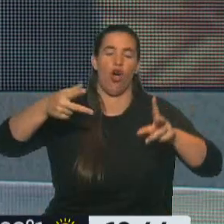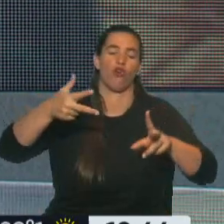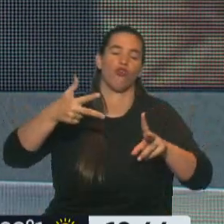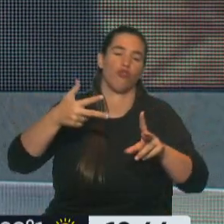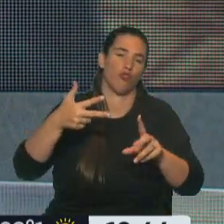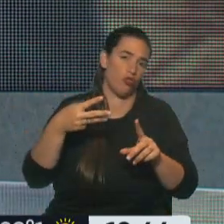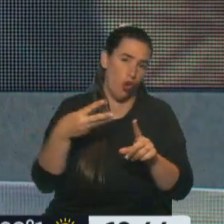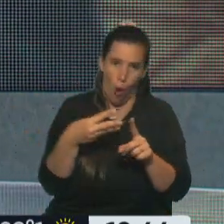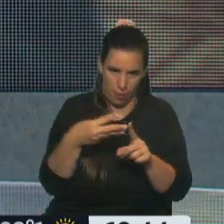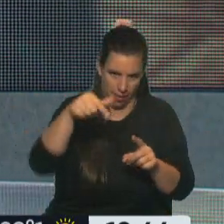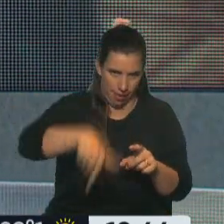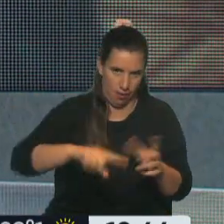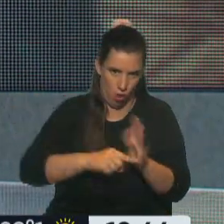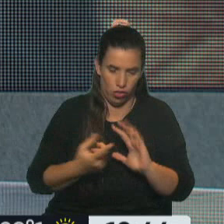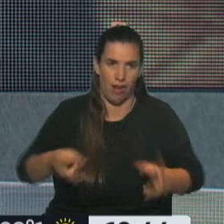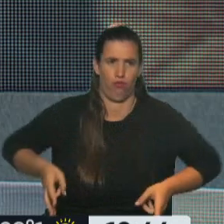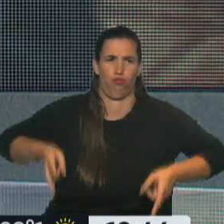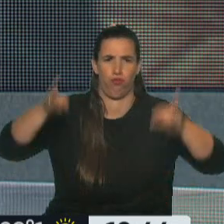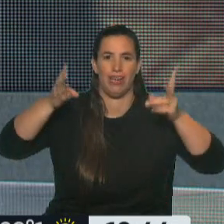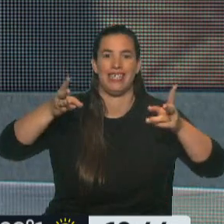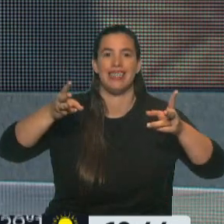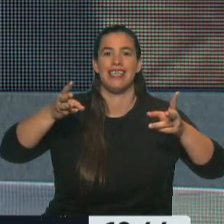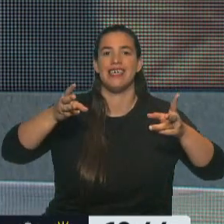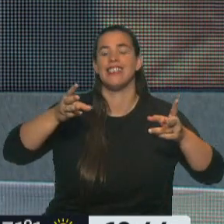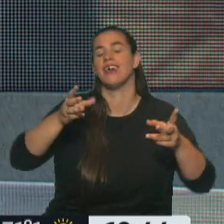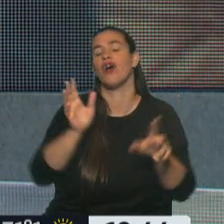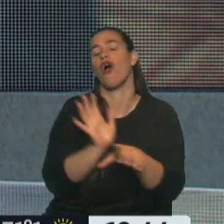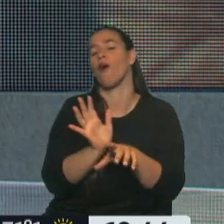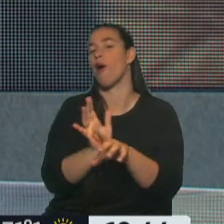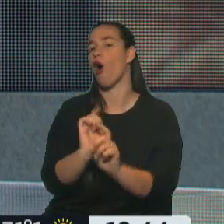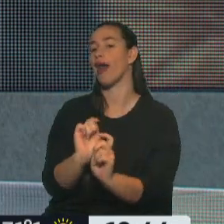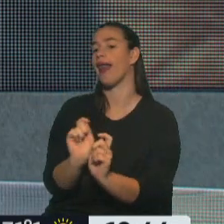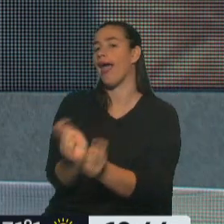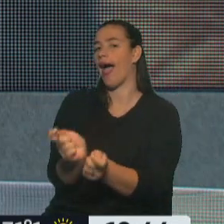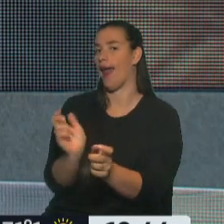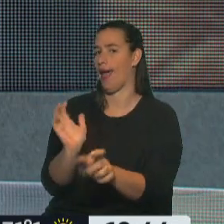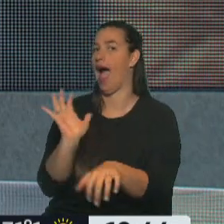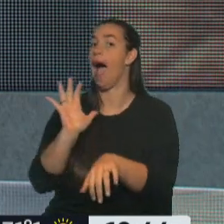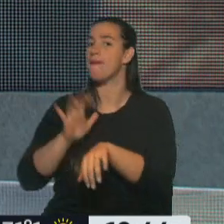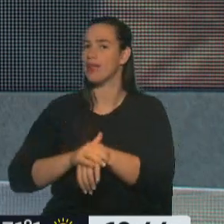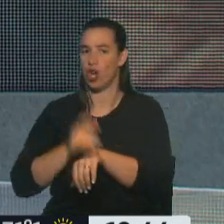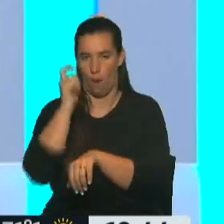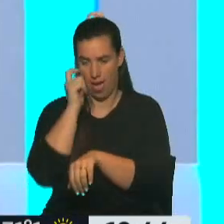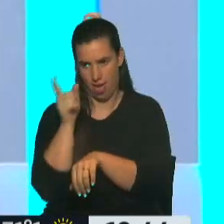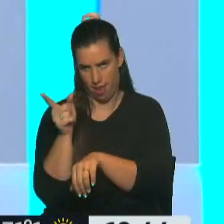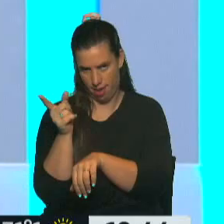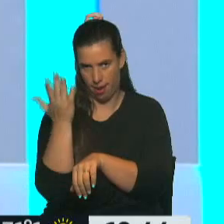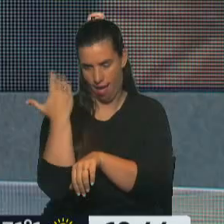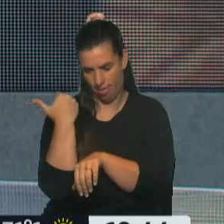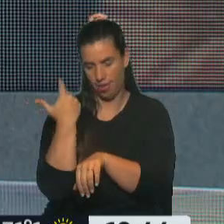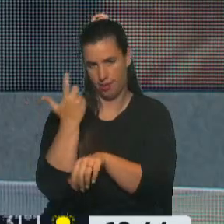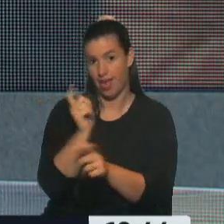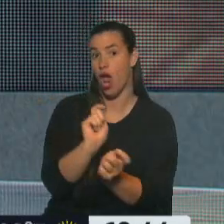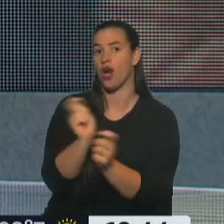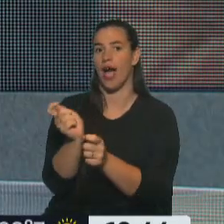se lo regalaron a un gran amigo en aquel momento de Carlos Saúl, y era un espacio